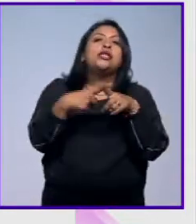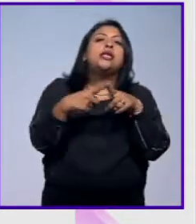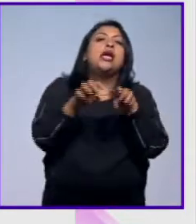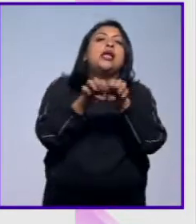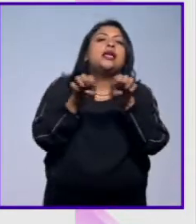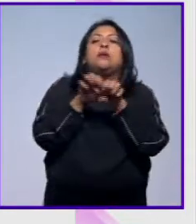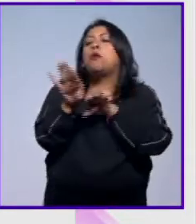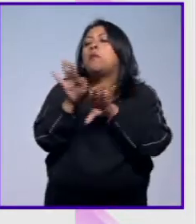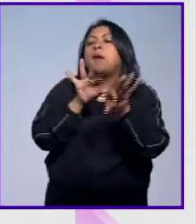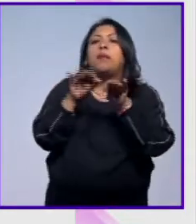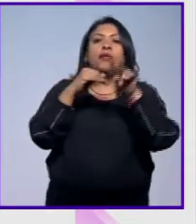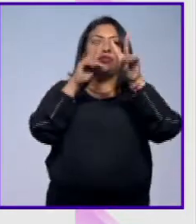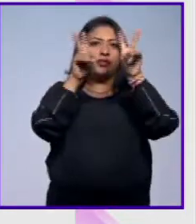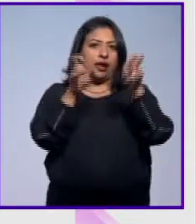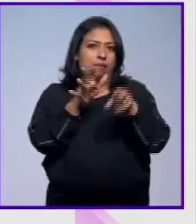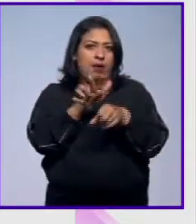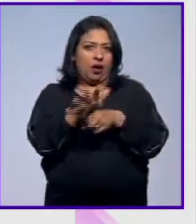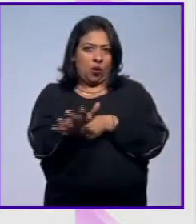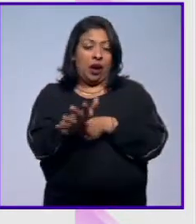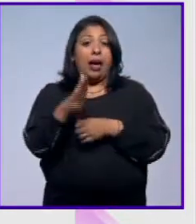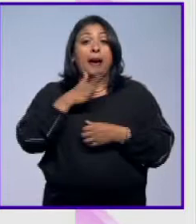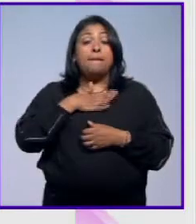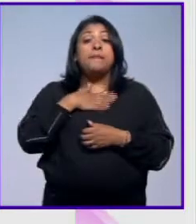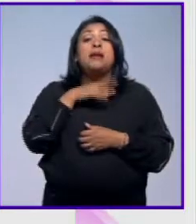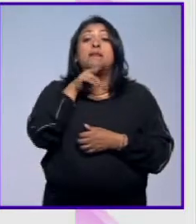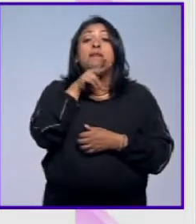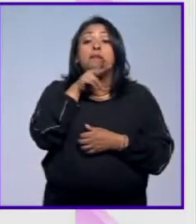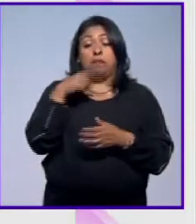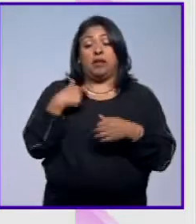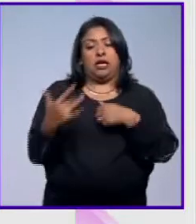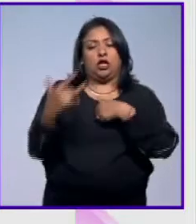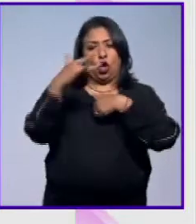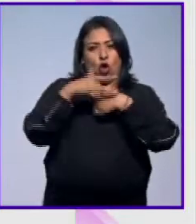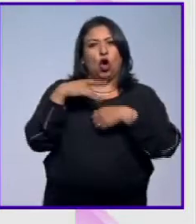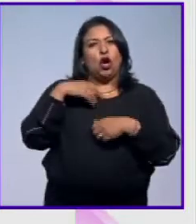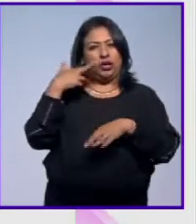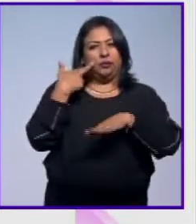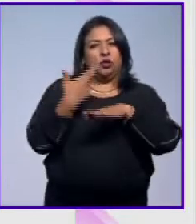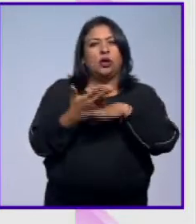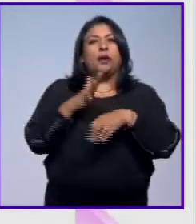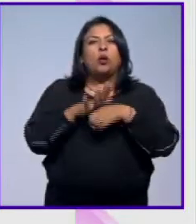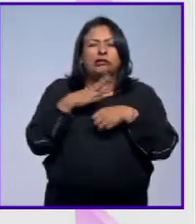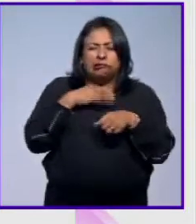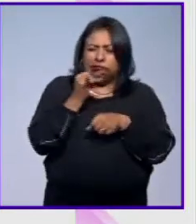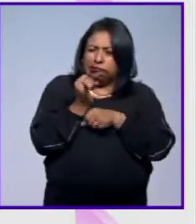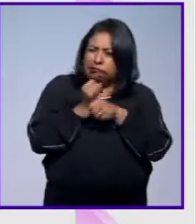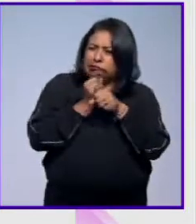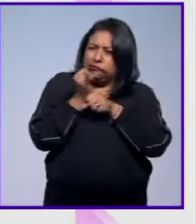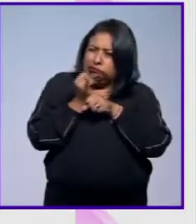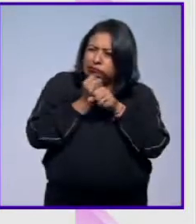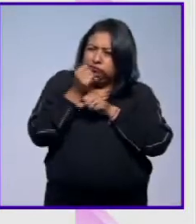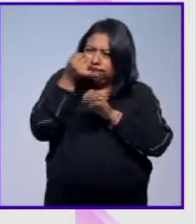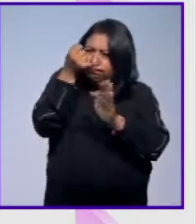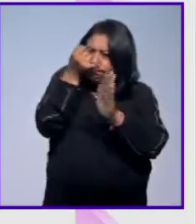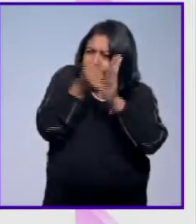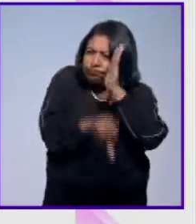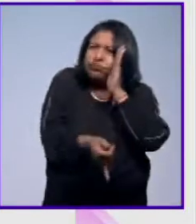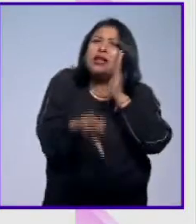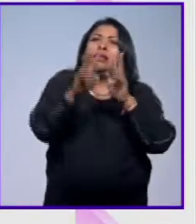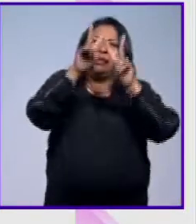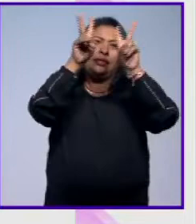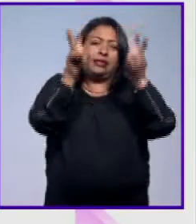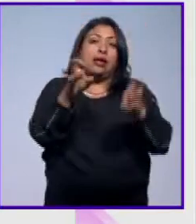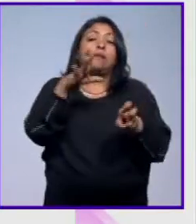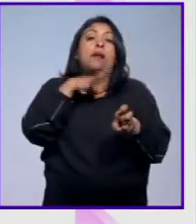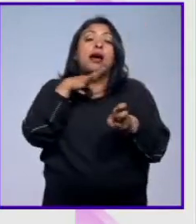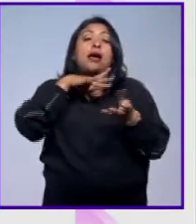equipo, cuál iba a ser el tema a tratar y a mí lo que me tocó fue hacer una investigación exhaustiva acerca del tema. Es un proyecto cuya dramaturgia